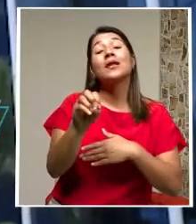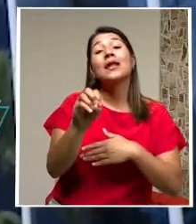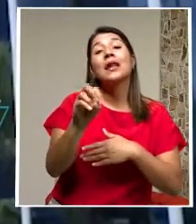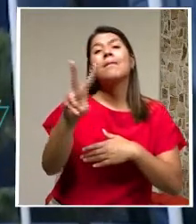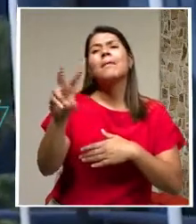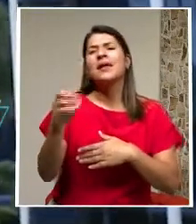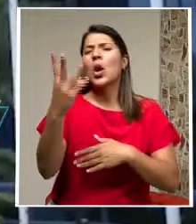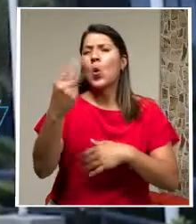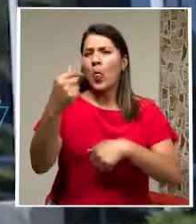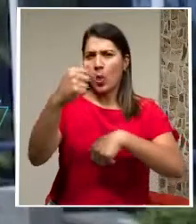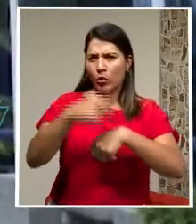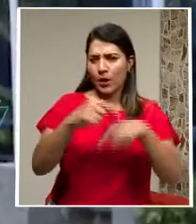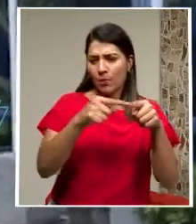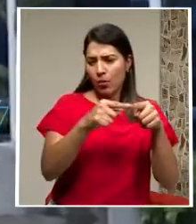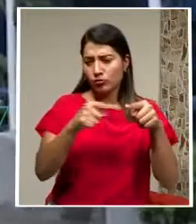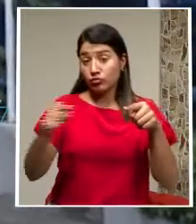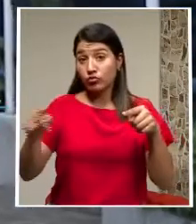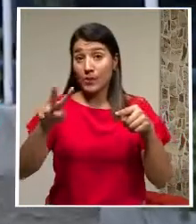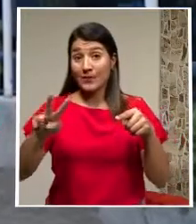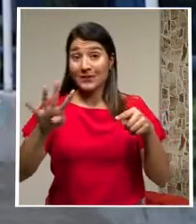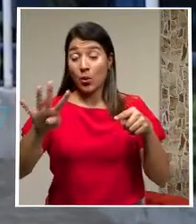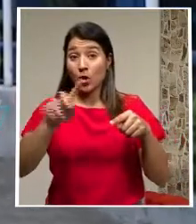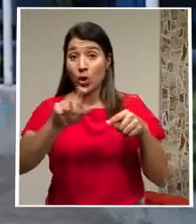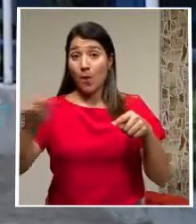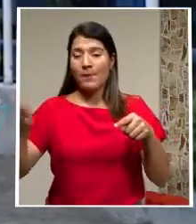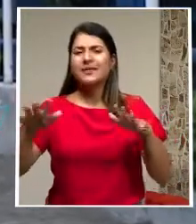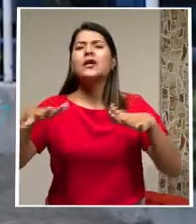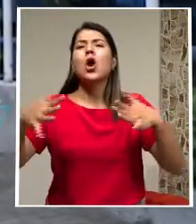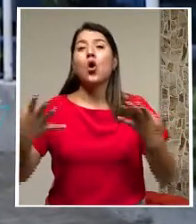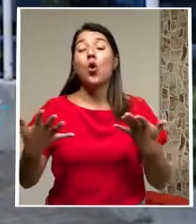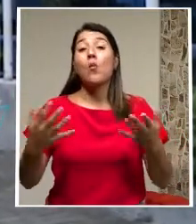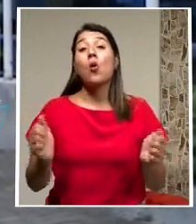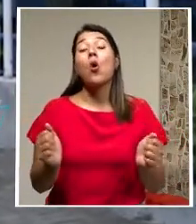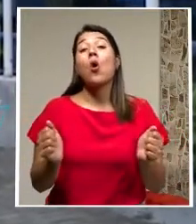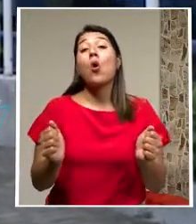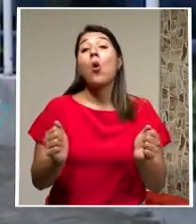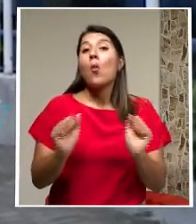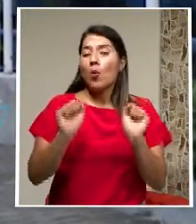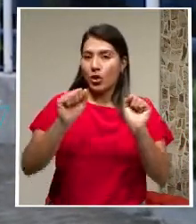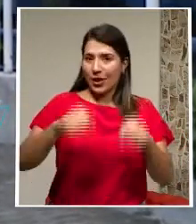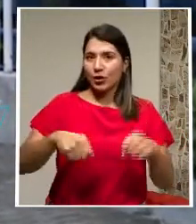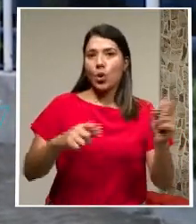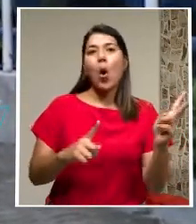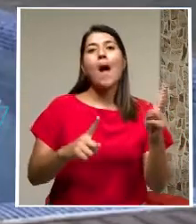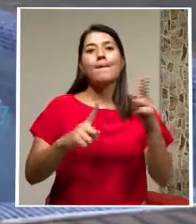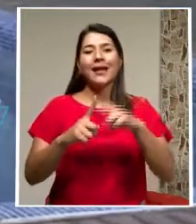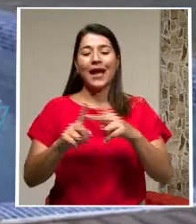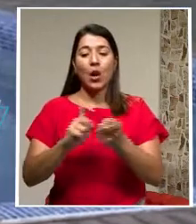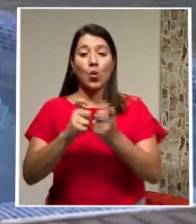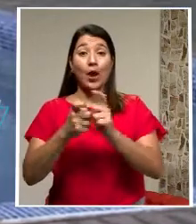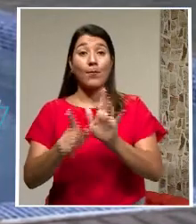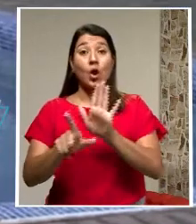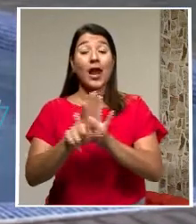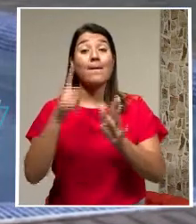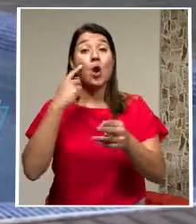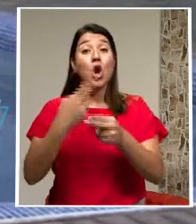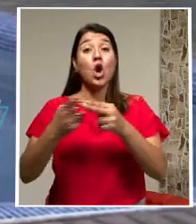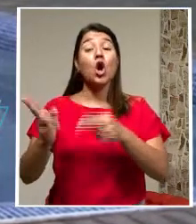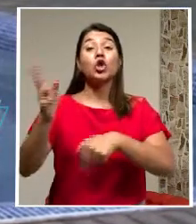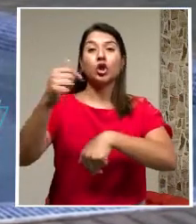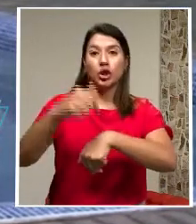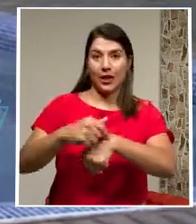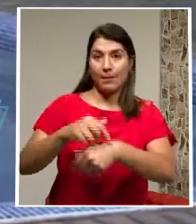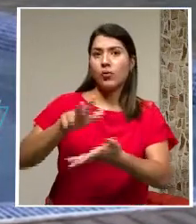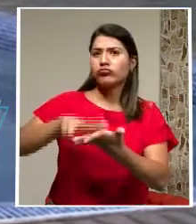Esto será posible Mediante la aplicación De un transitorio Aprobado por las autoridades De acueductos Y